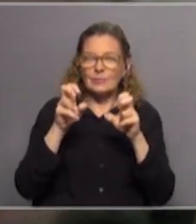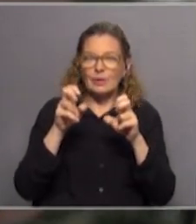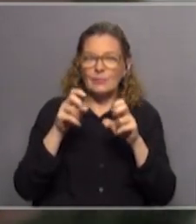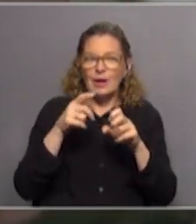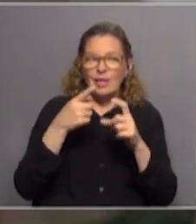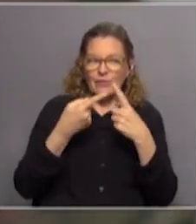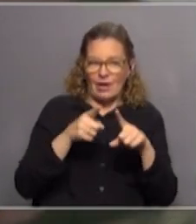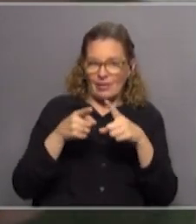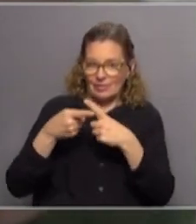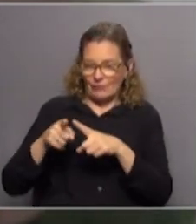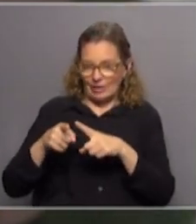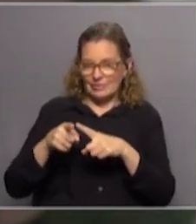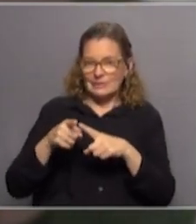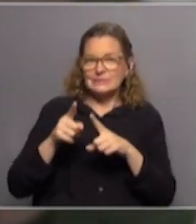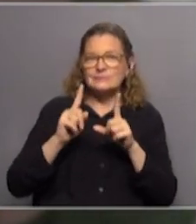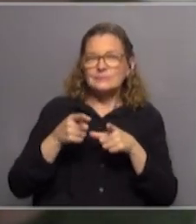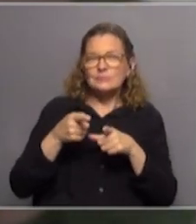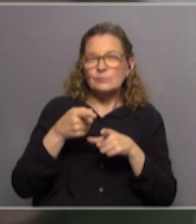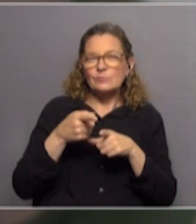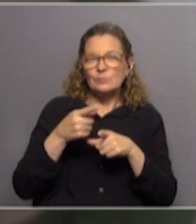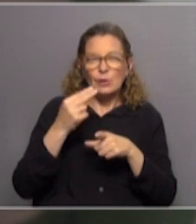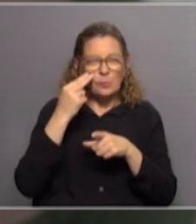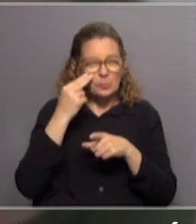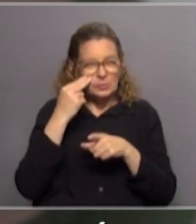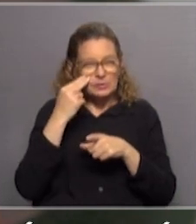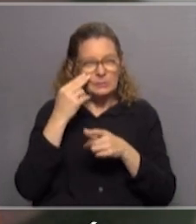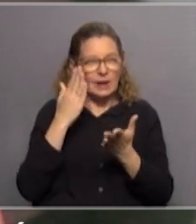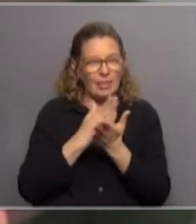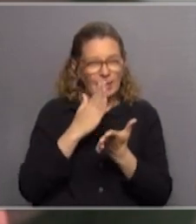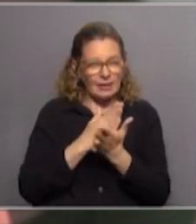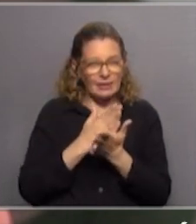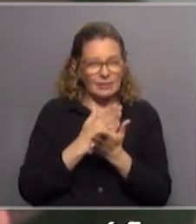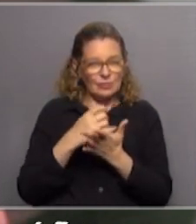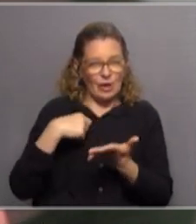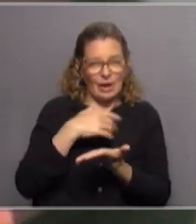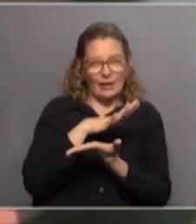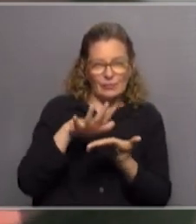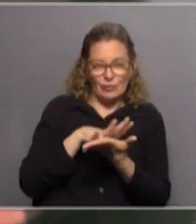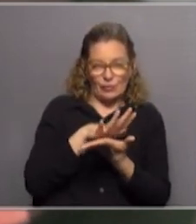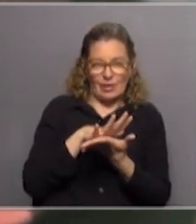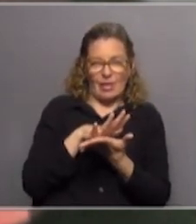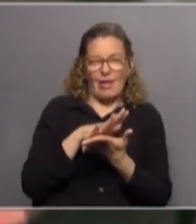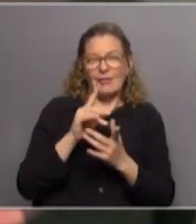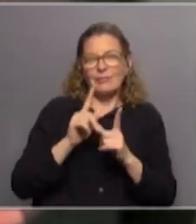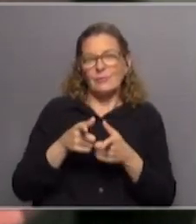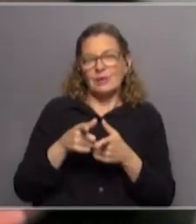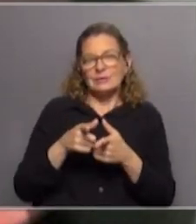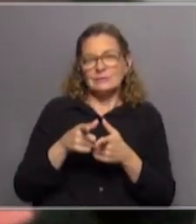de delitos y a otros. Integra también está afectando ese derecho de la sociedad a que los